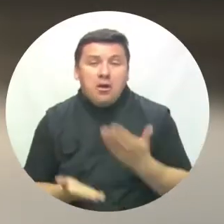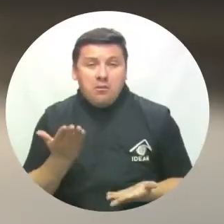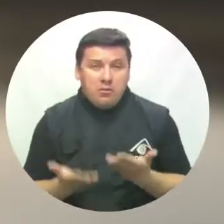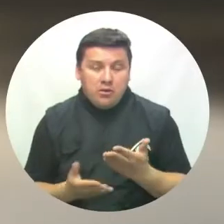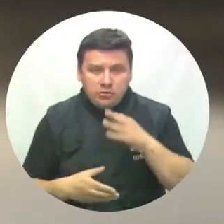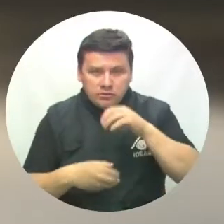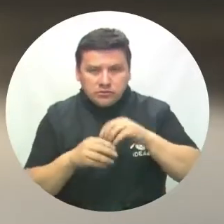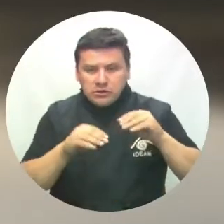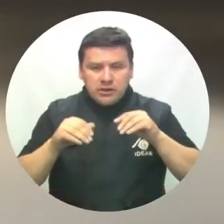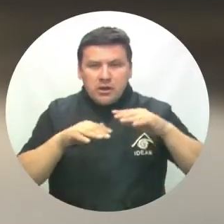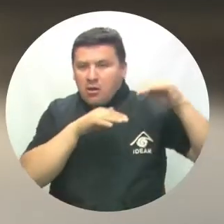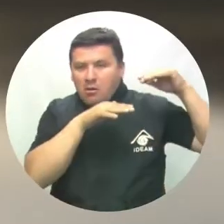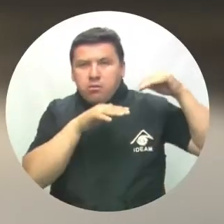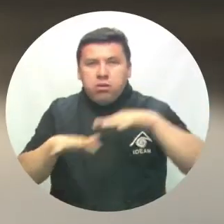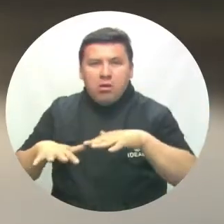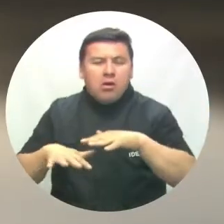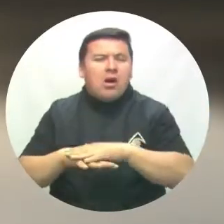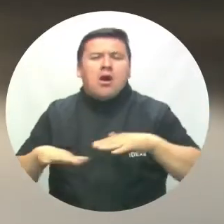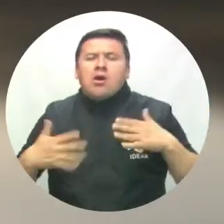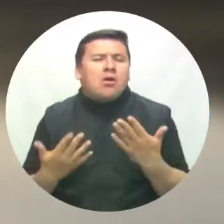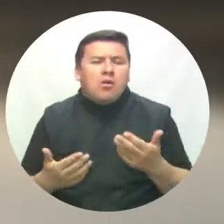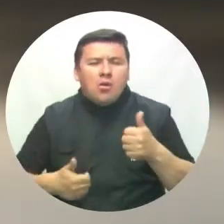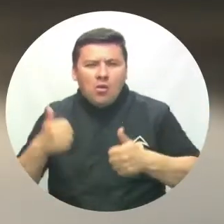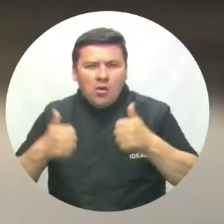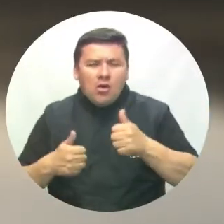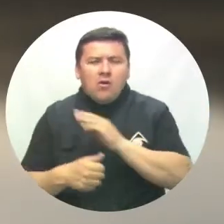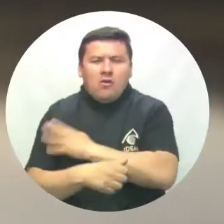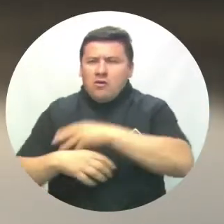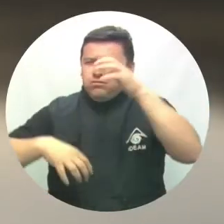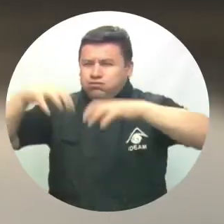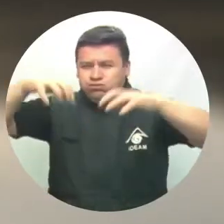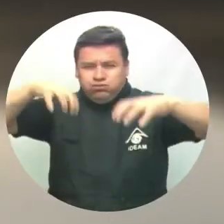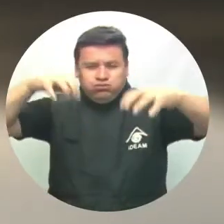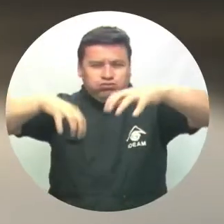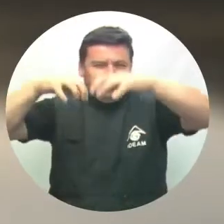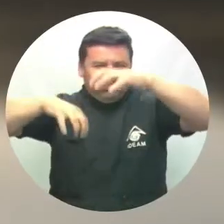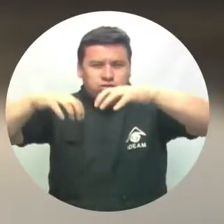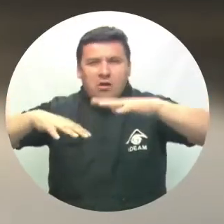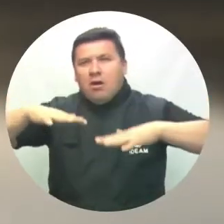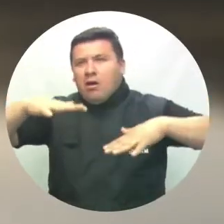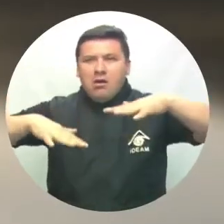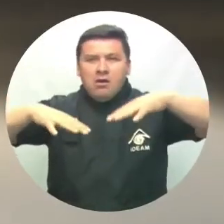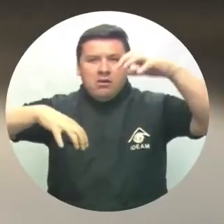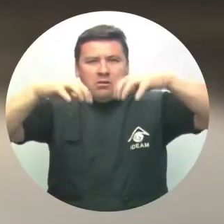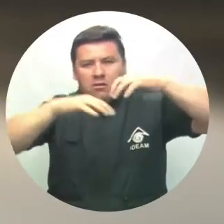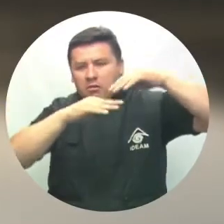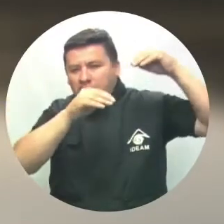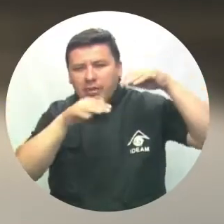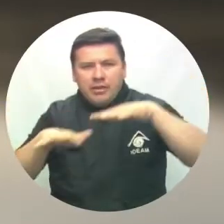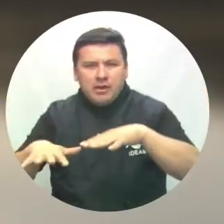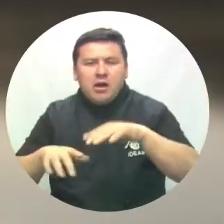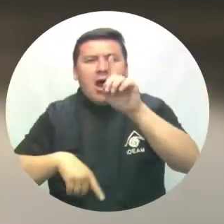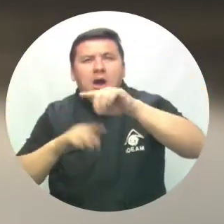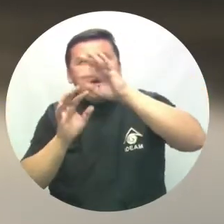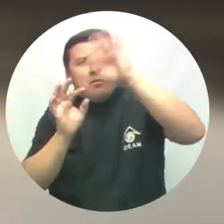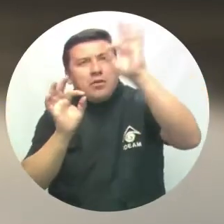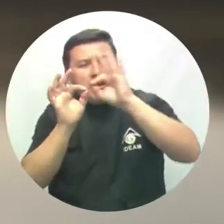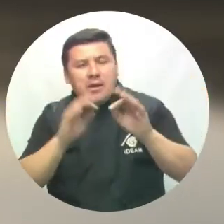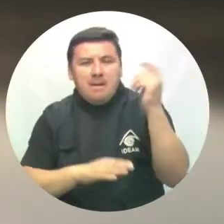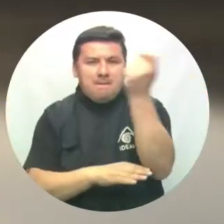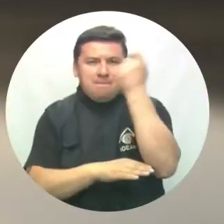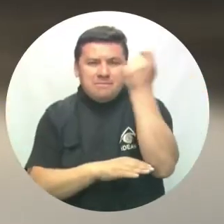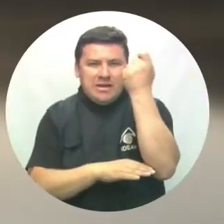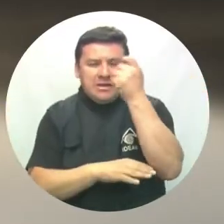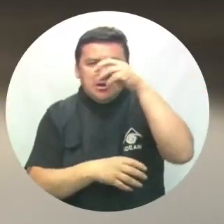probabilidad de destrezamientos de tierra a causa de las fuertes lluvias en sectores inestables o de alta pendiente, en varios municipios del